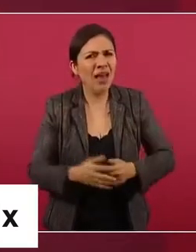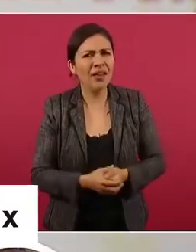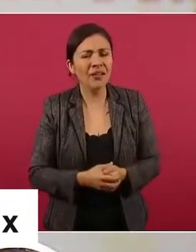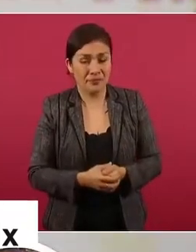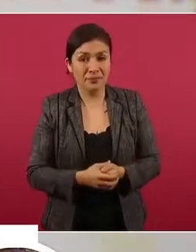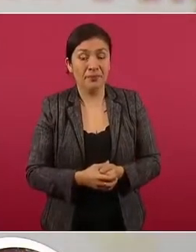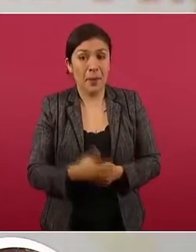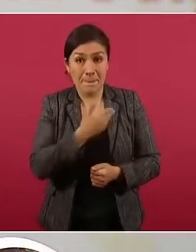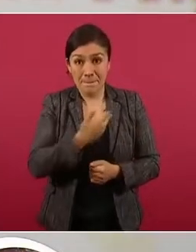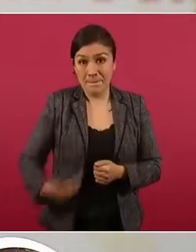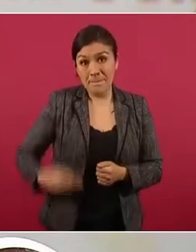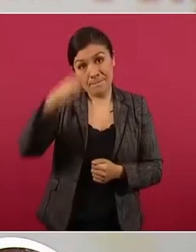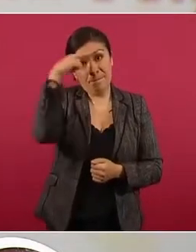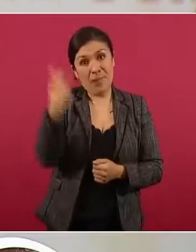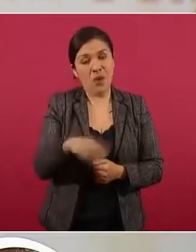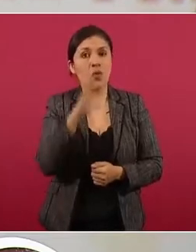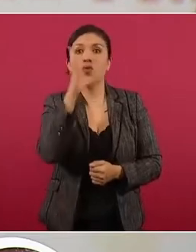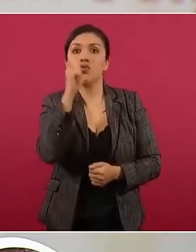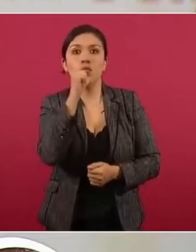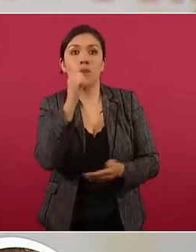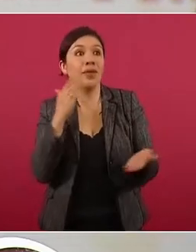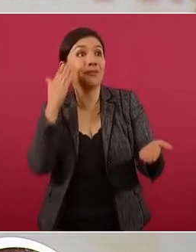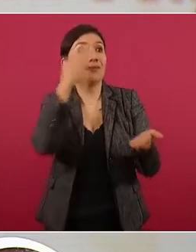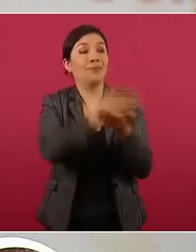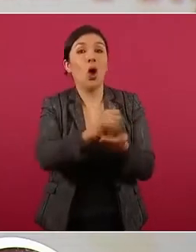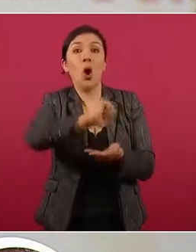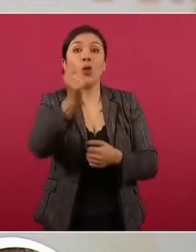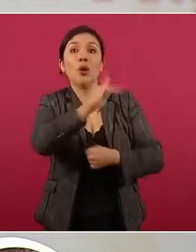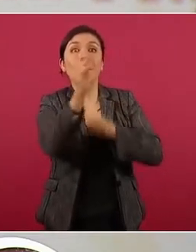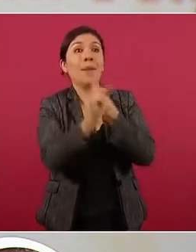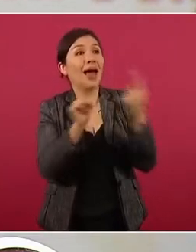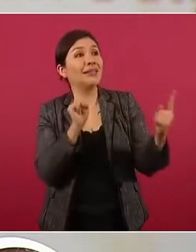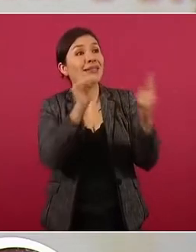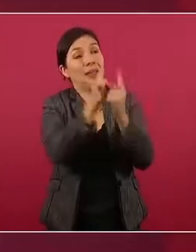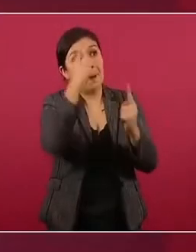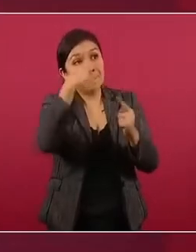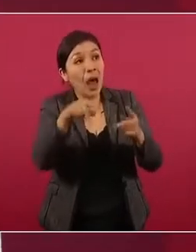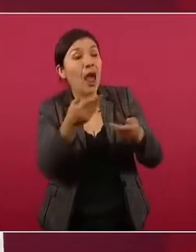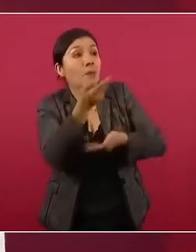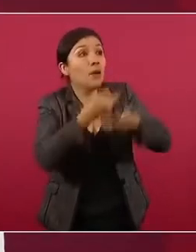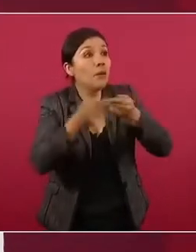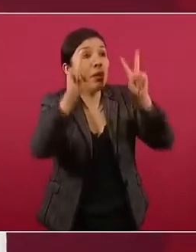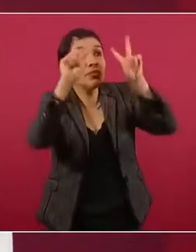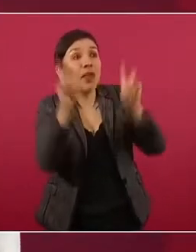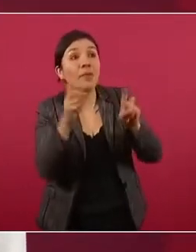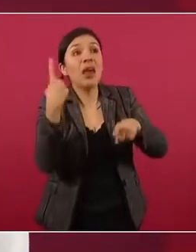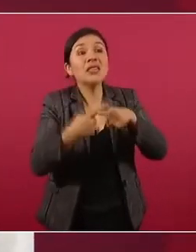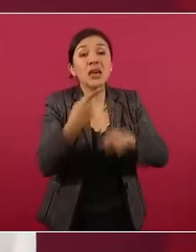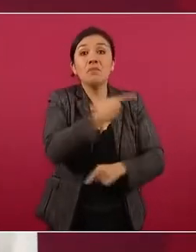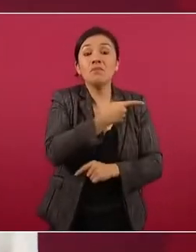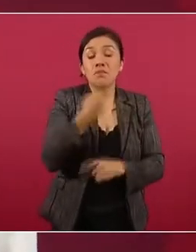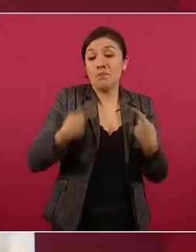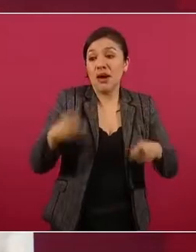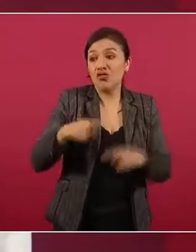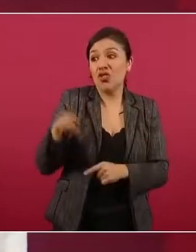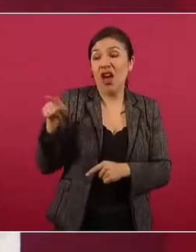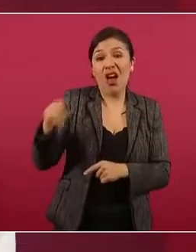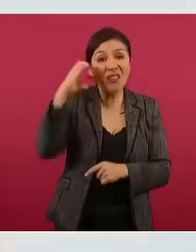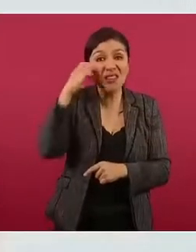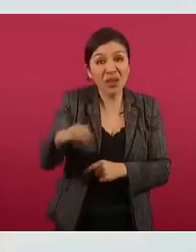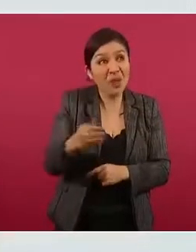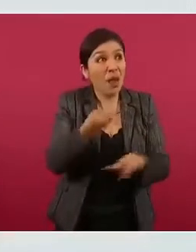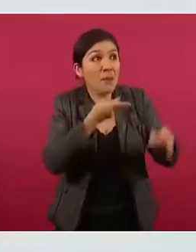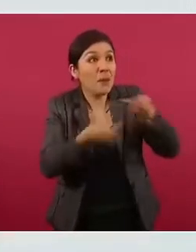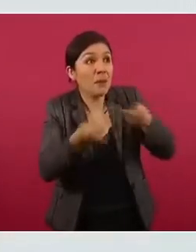Un presidente de México no puede ir con un presidente de otro país a tratar el asunto de un presunto delincuente. Para luego